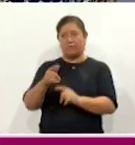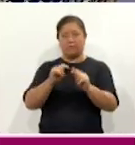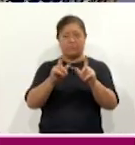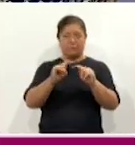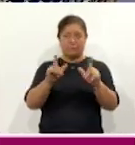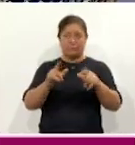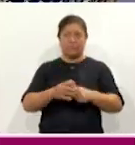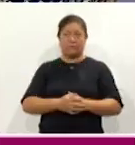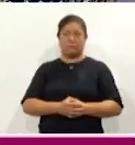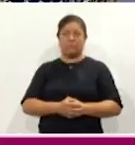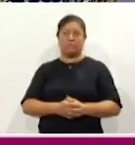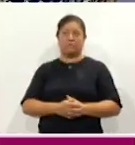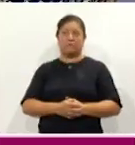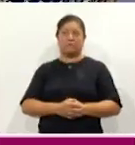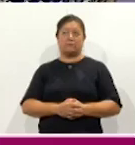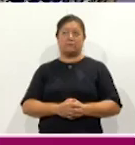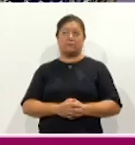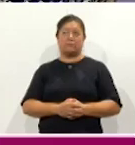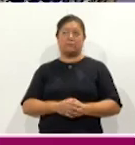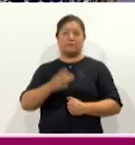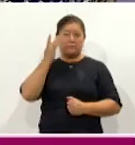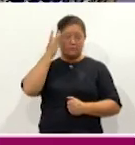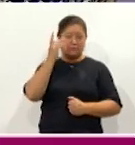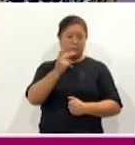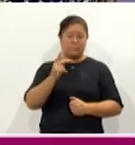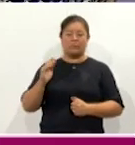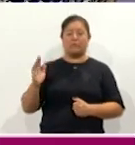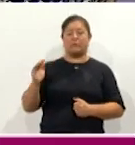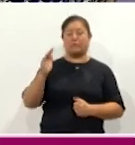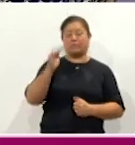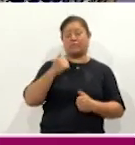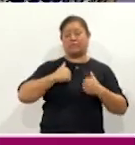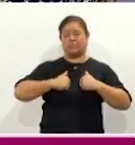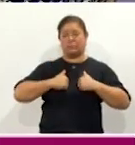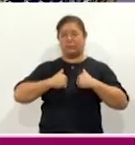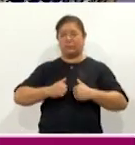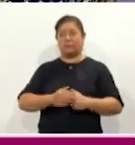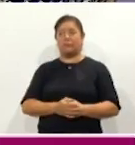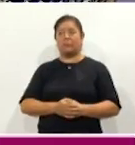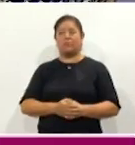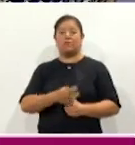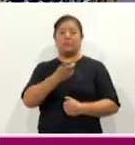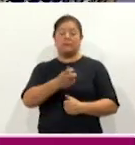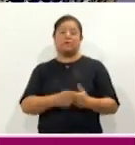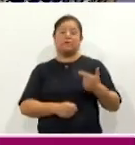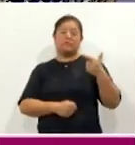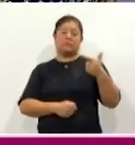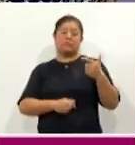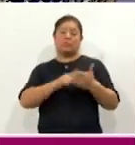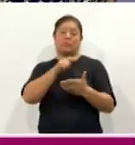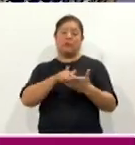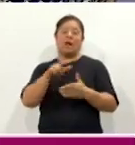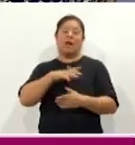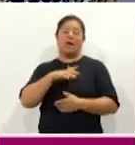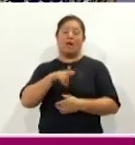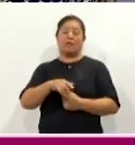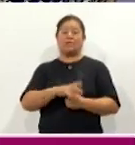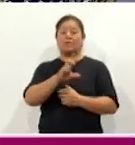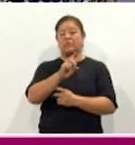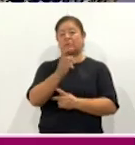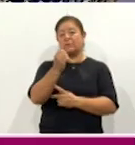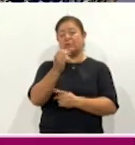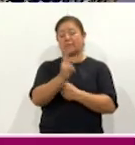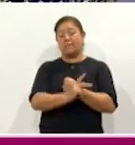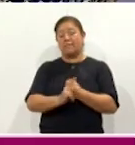Tlaxcala, San Pablo del Monte y Chautempan. Y en estas siete coordinaciones de zona también contamos con 39